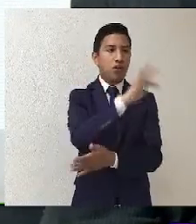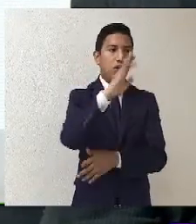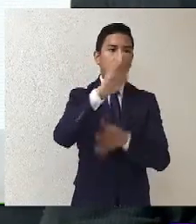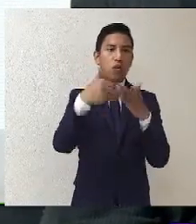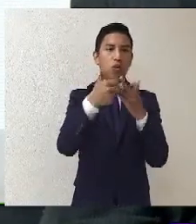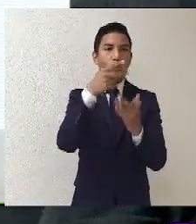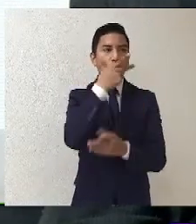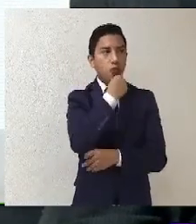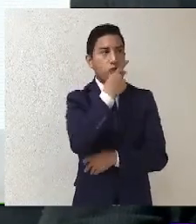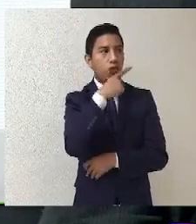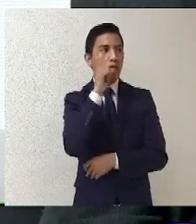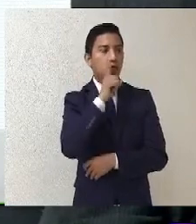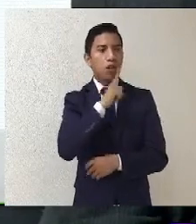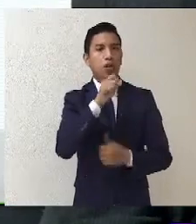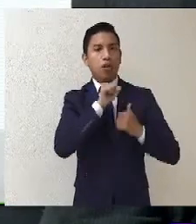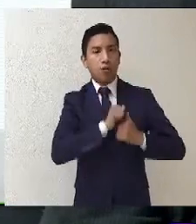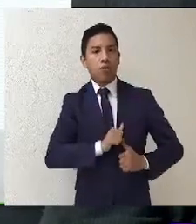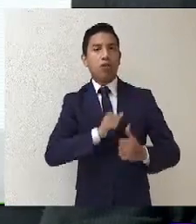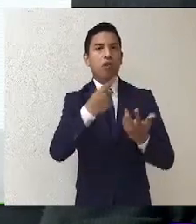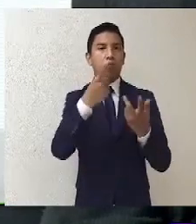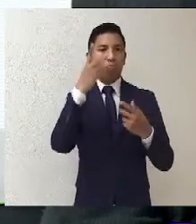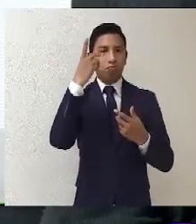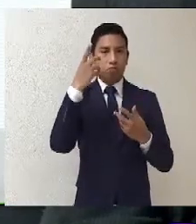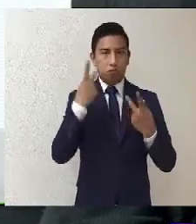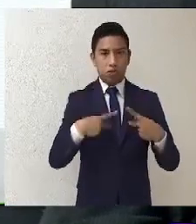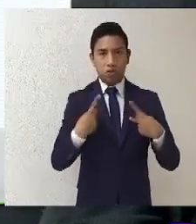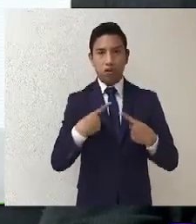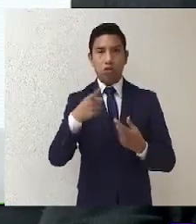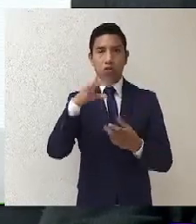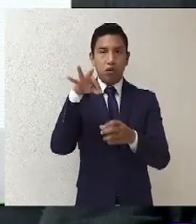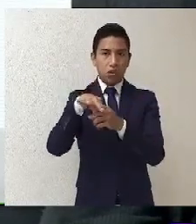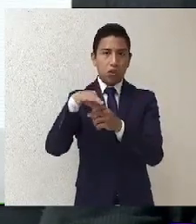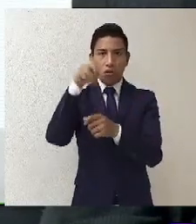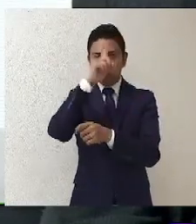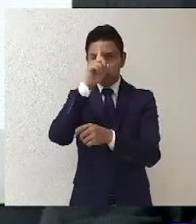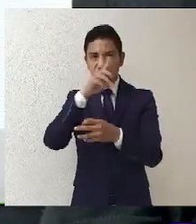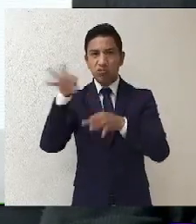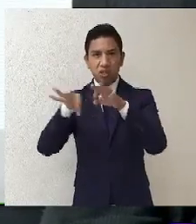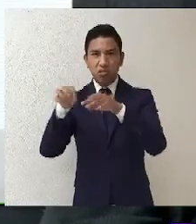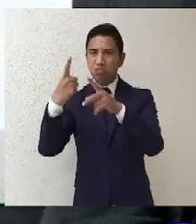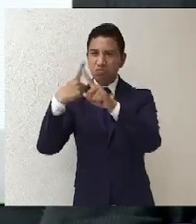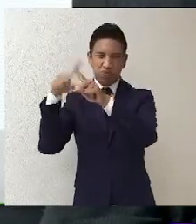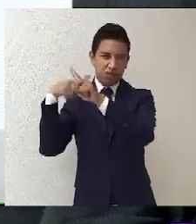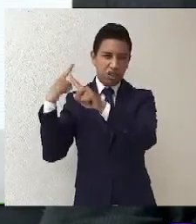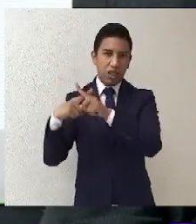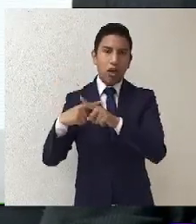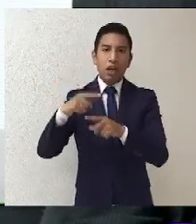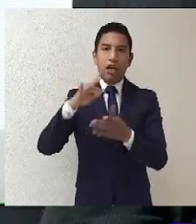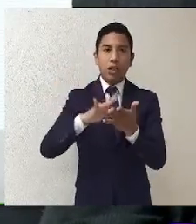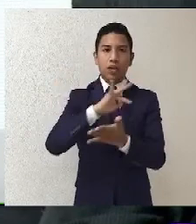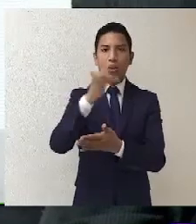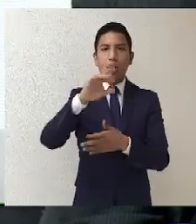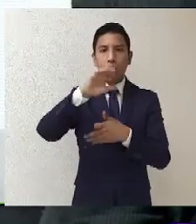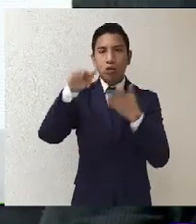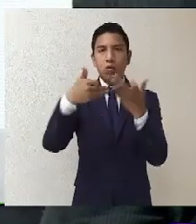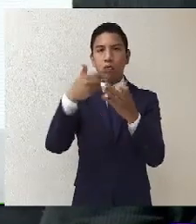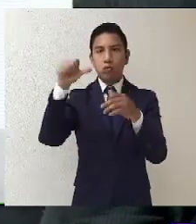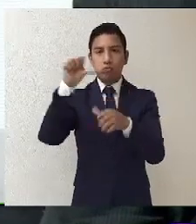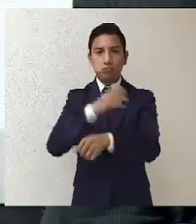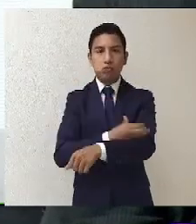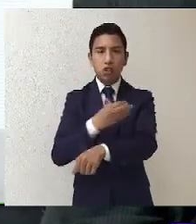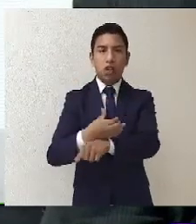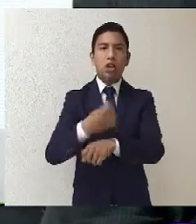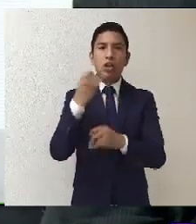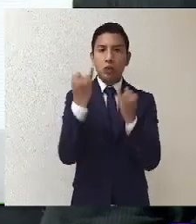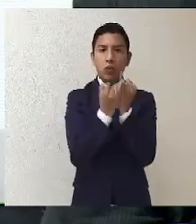autoridades académicas, funcionarias, funcionarios electorales. Gracias a todos y todos quienes nos acompañan hoy y a